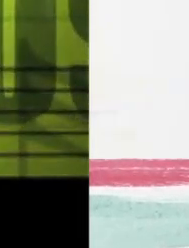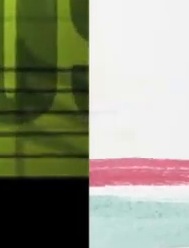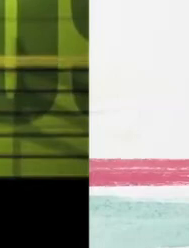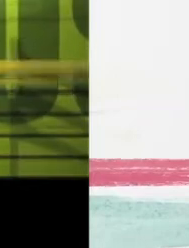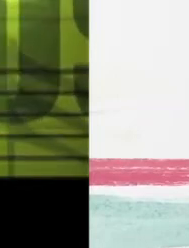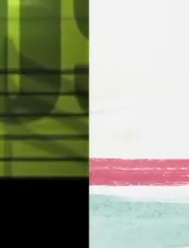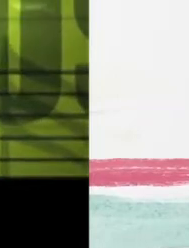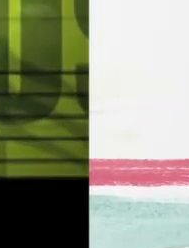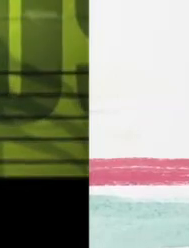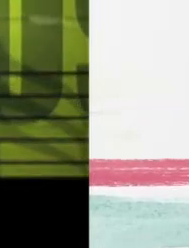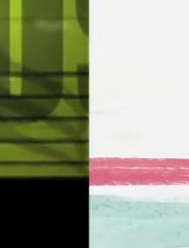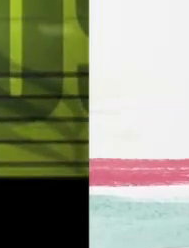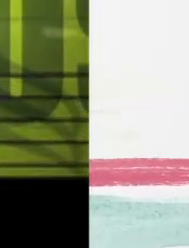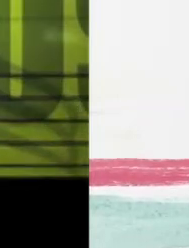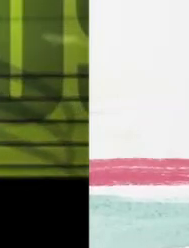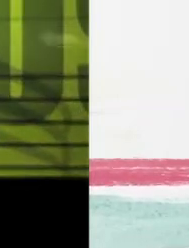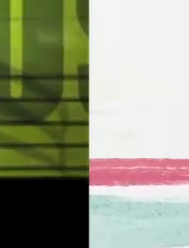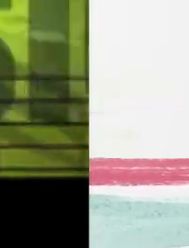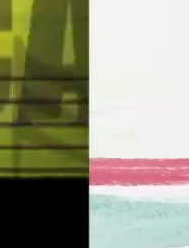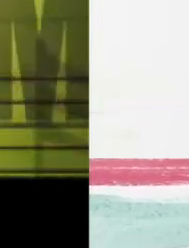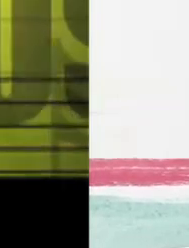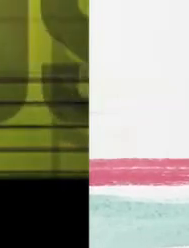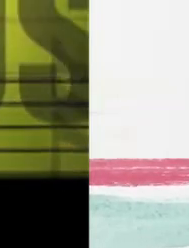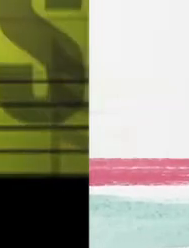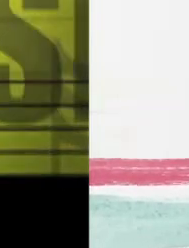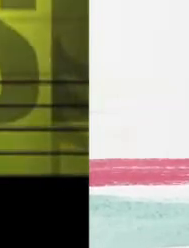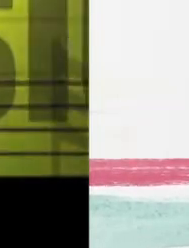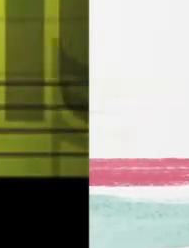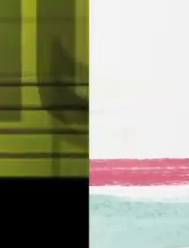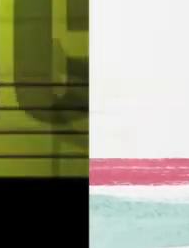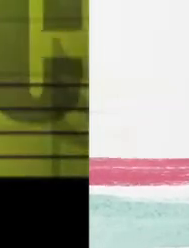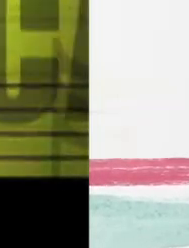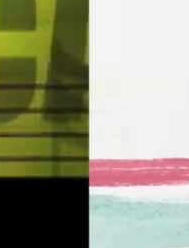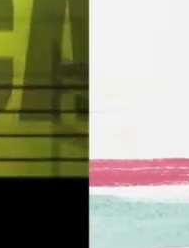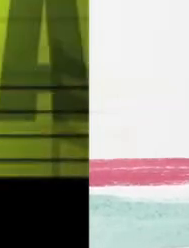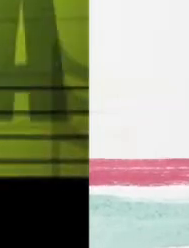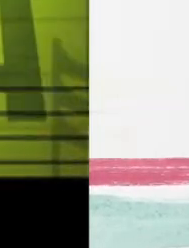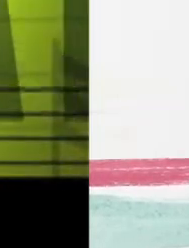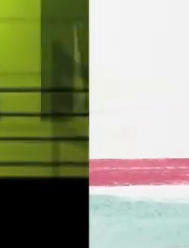Sesión 49 Objetos sonoros